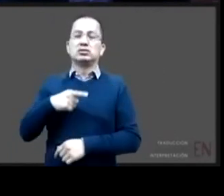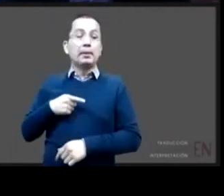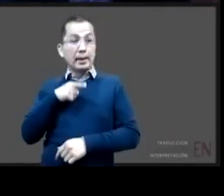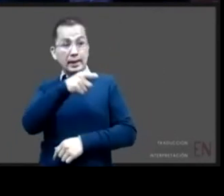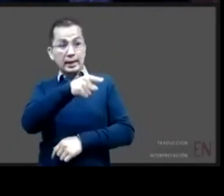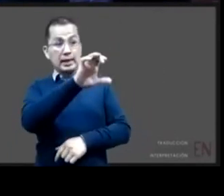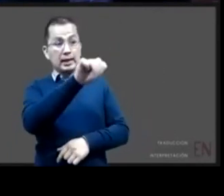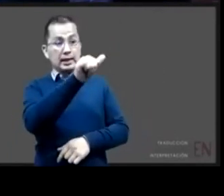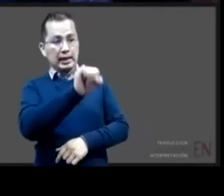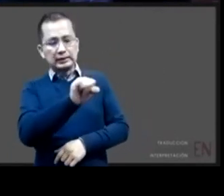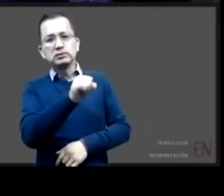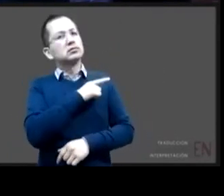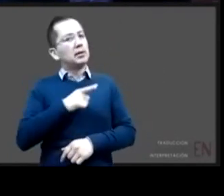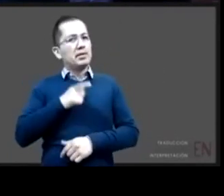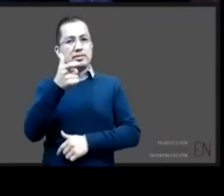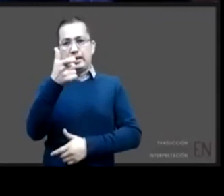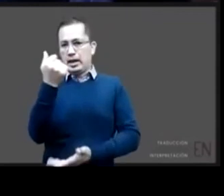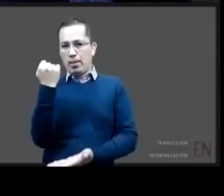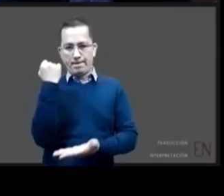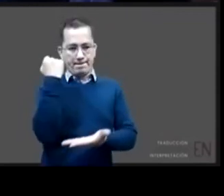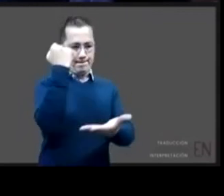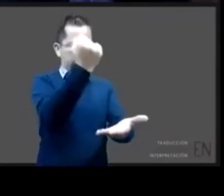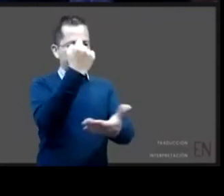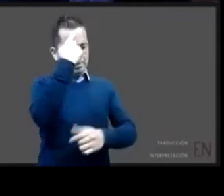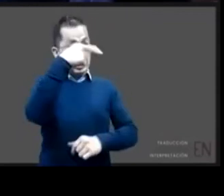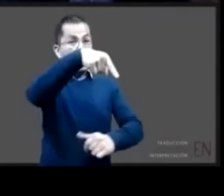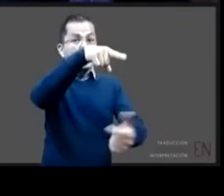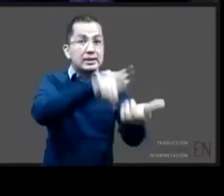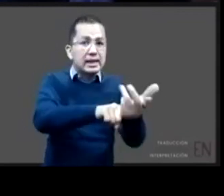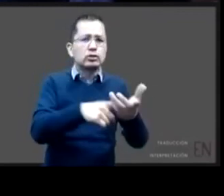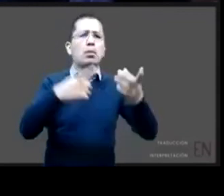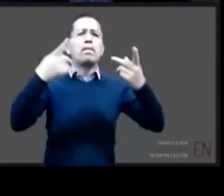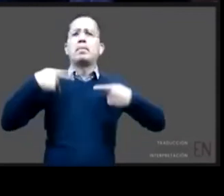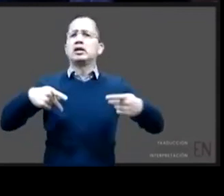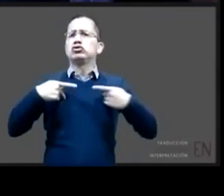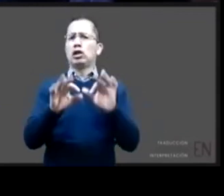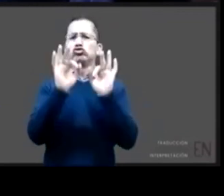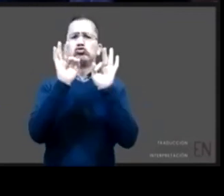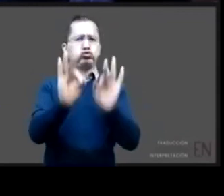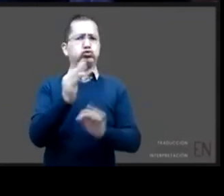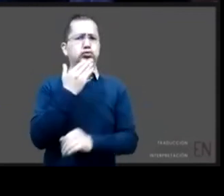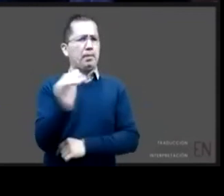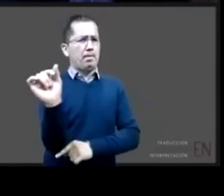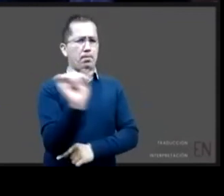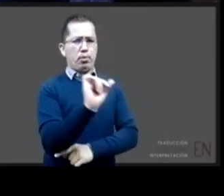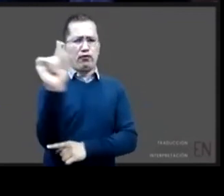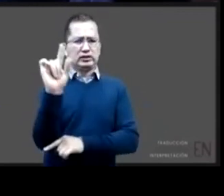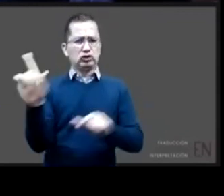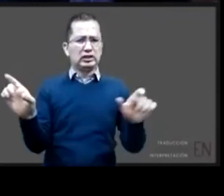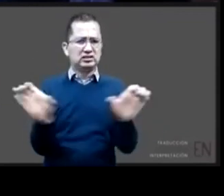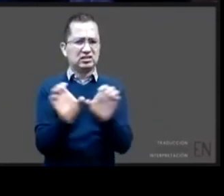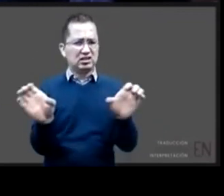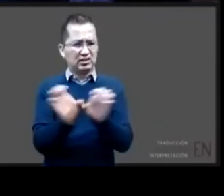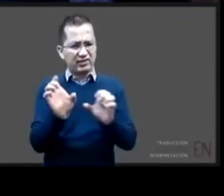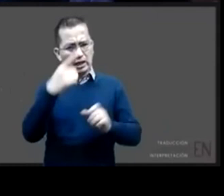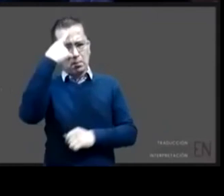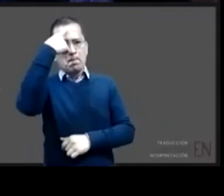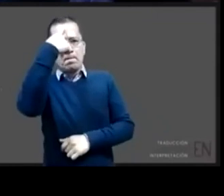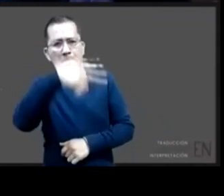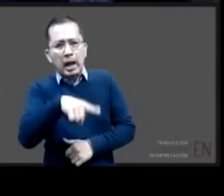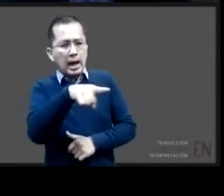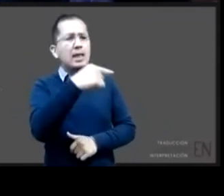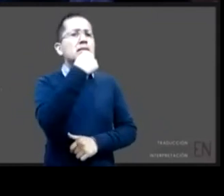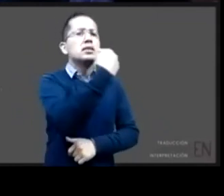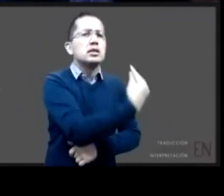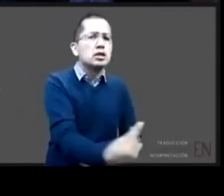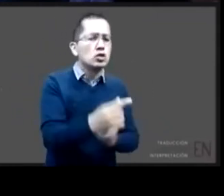asistencia social para que cuenten con el personal certificado como lo marca la normatividad en cuidados con los niños